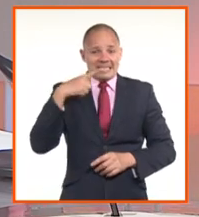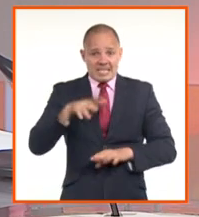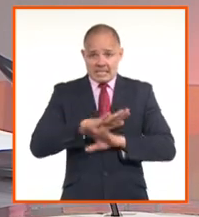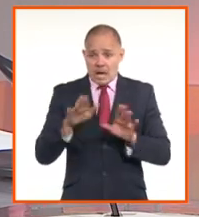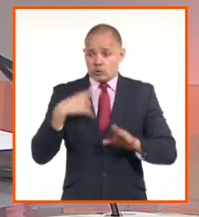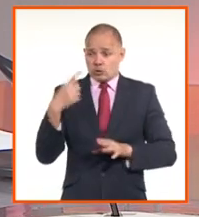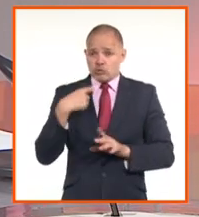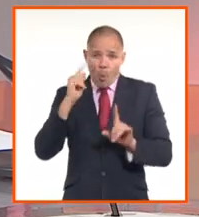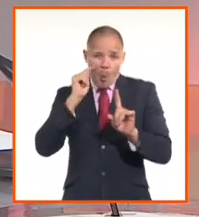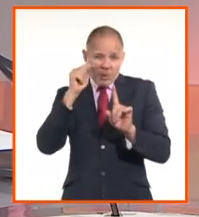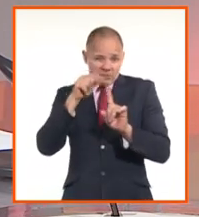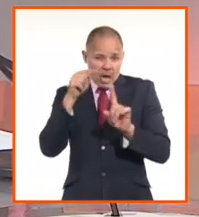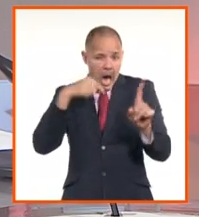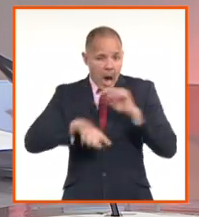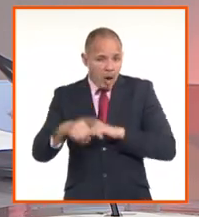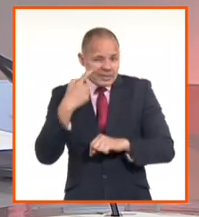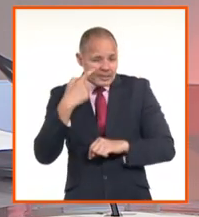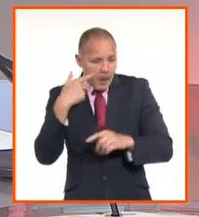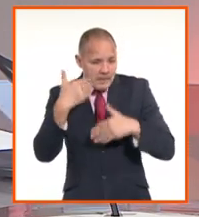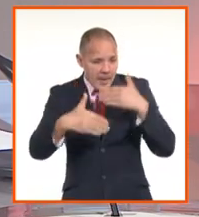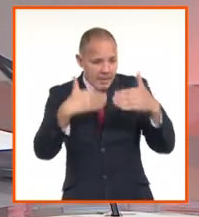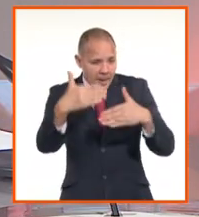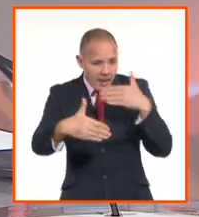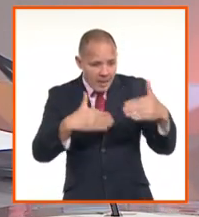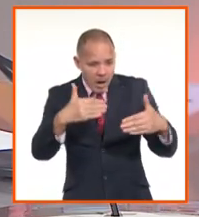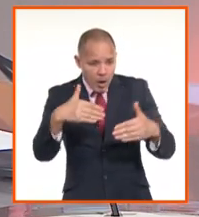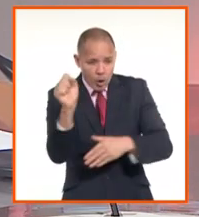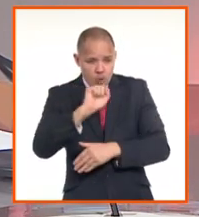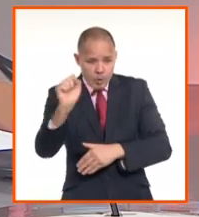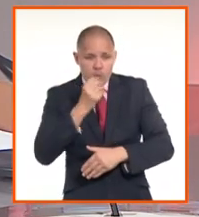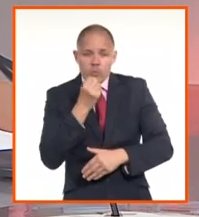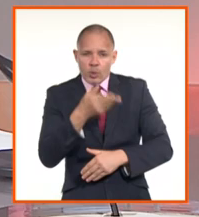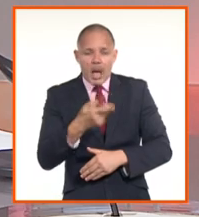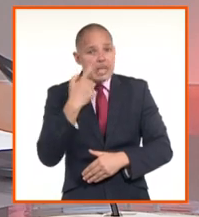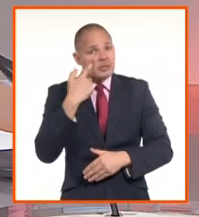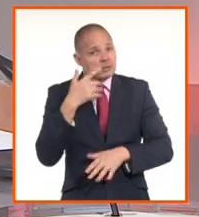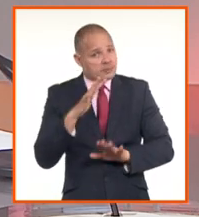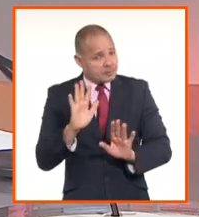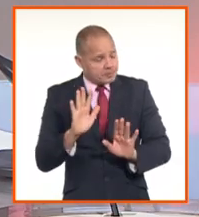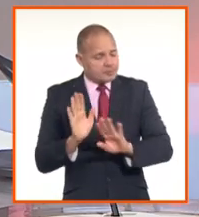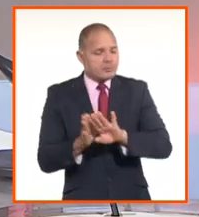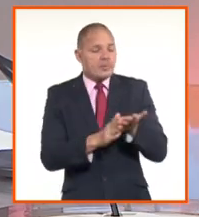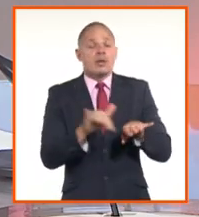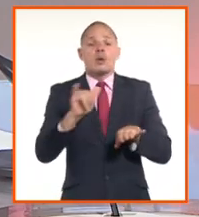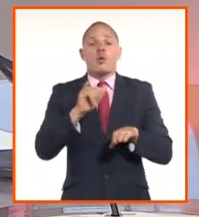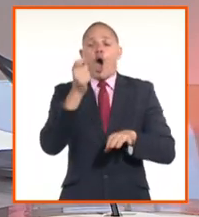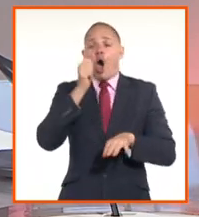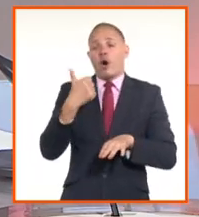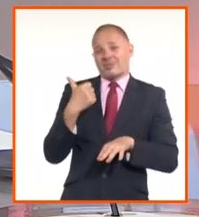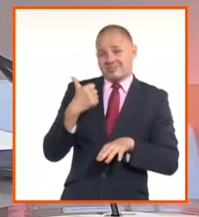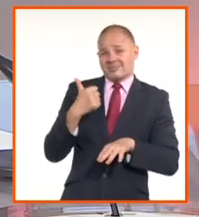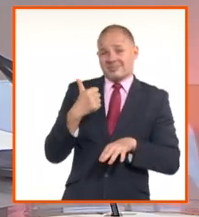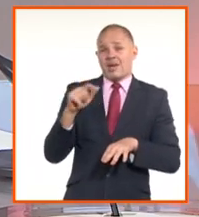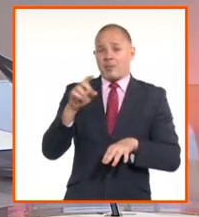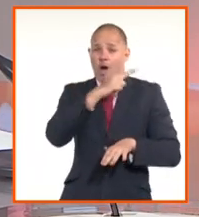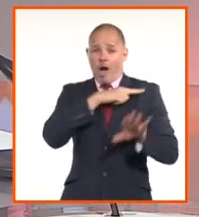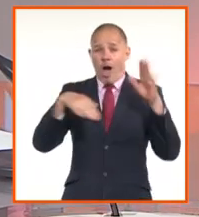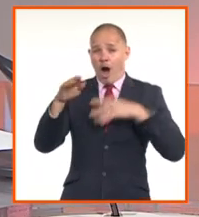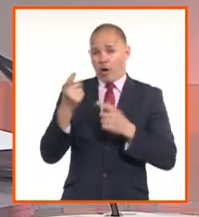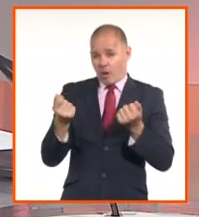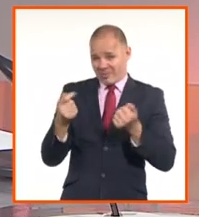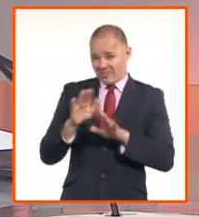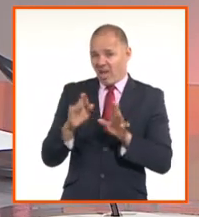se establecieron. Y, bueno, ratificar que, como dijo Alejandro, que no solo basta